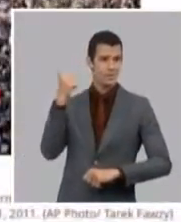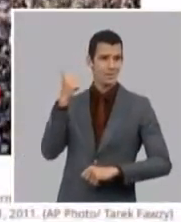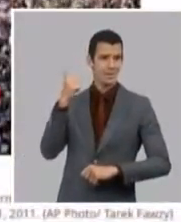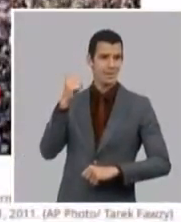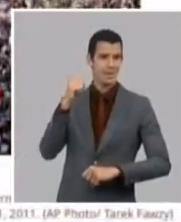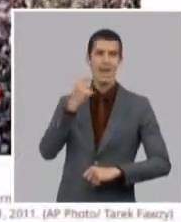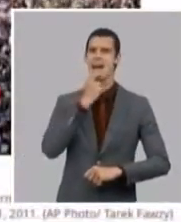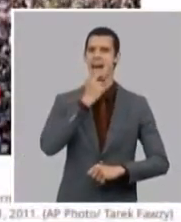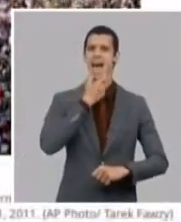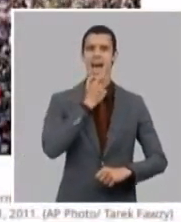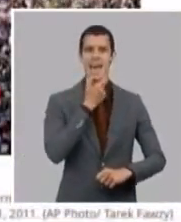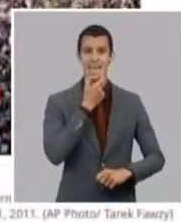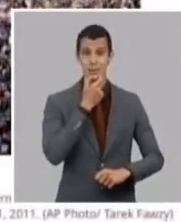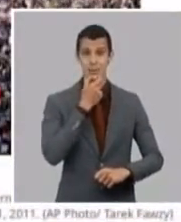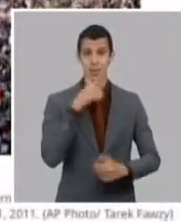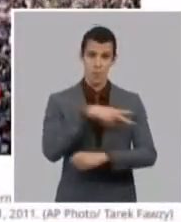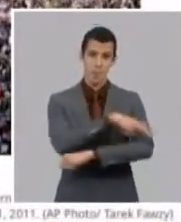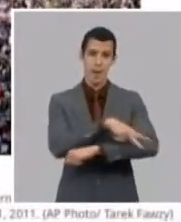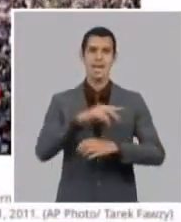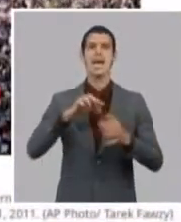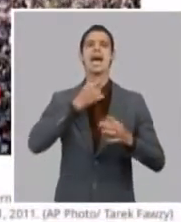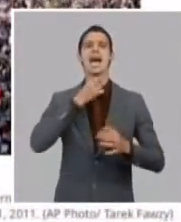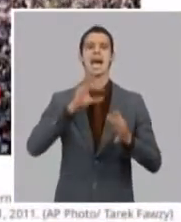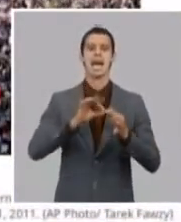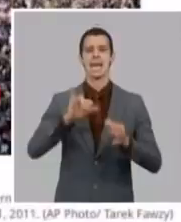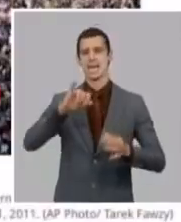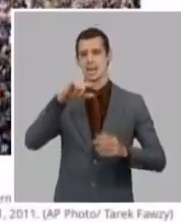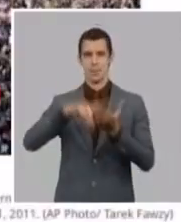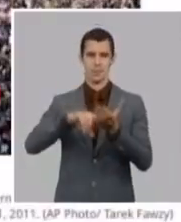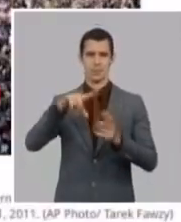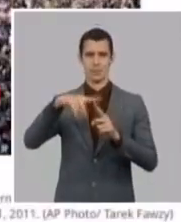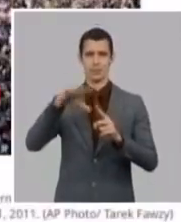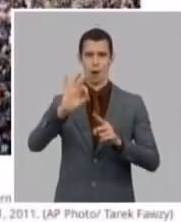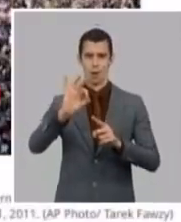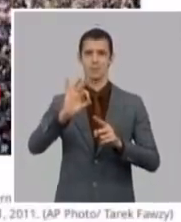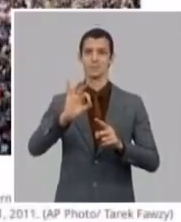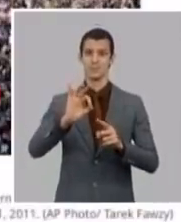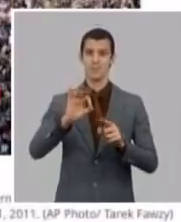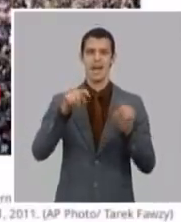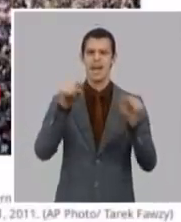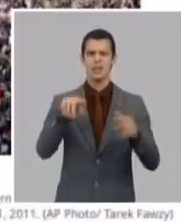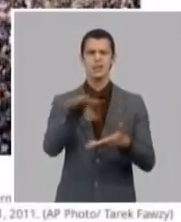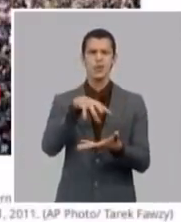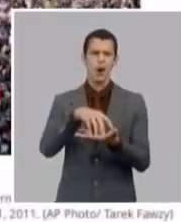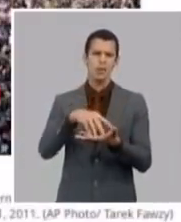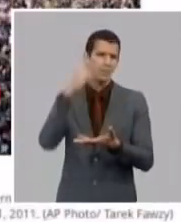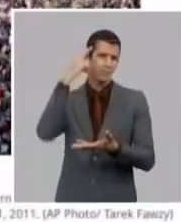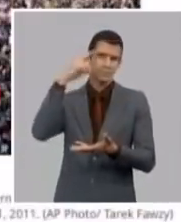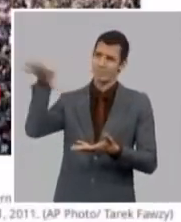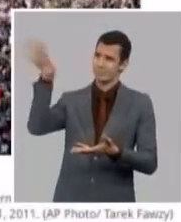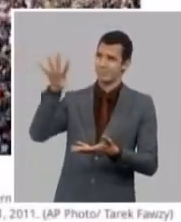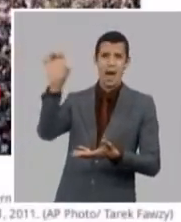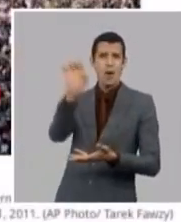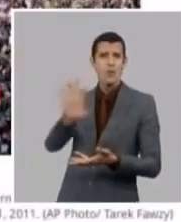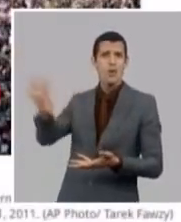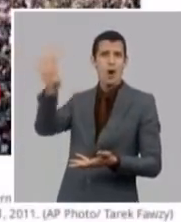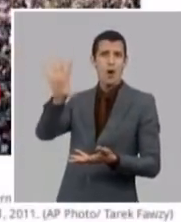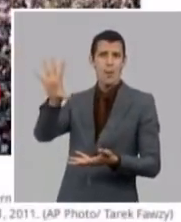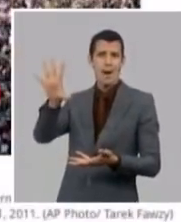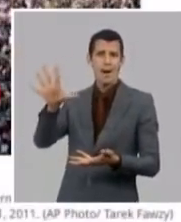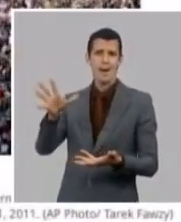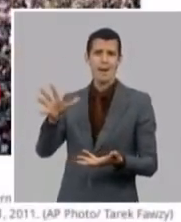ese no es el malecón de la barra ese de Alejandría hay otra que